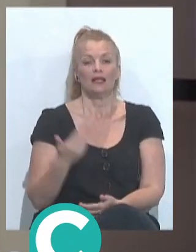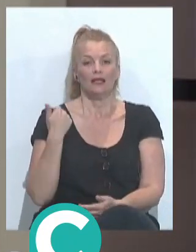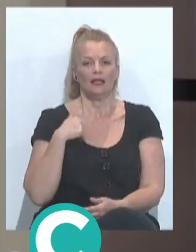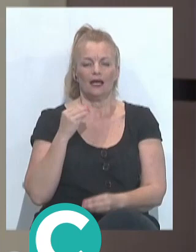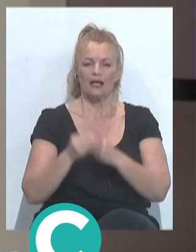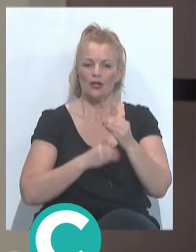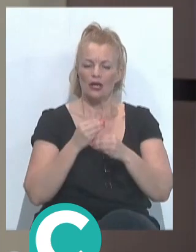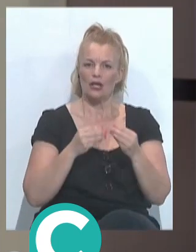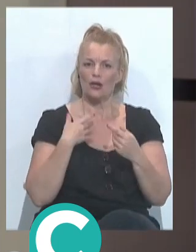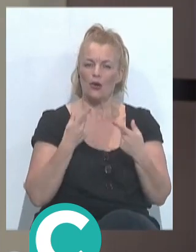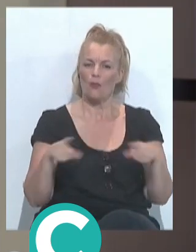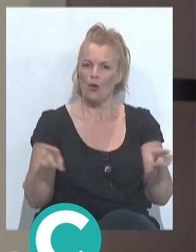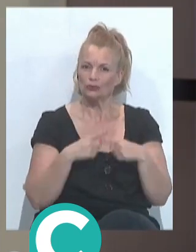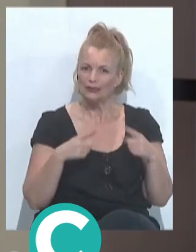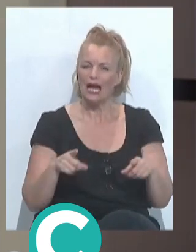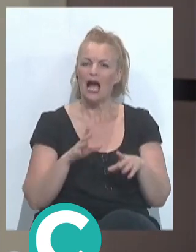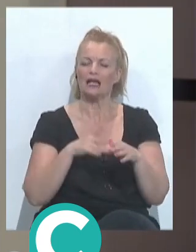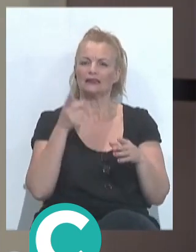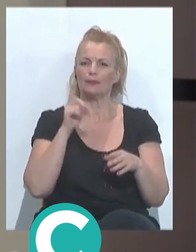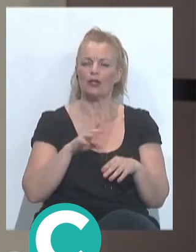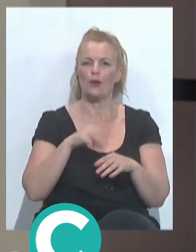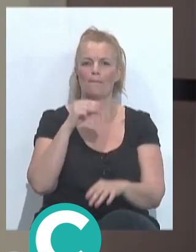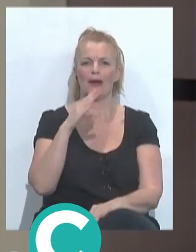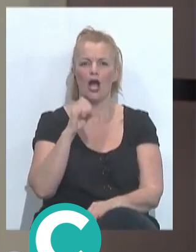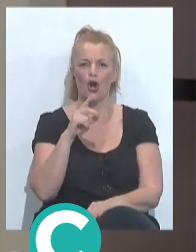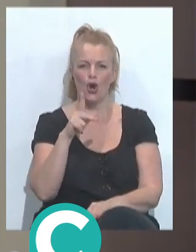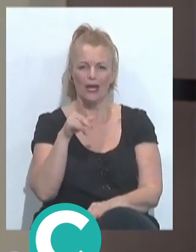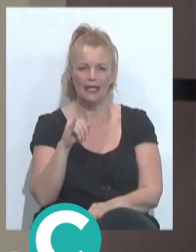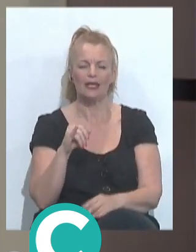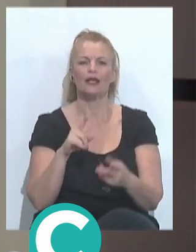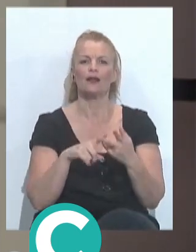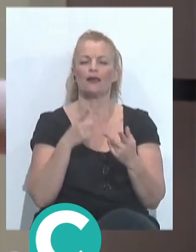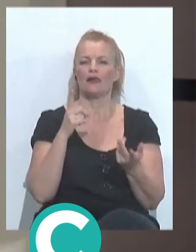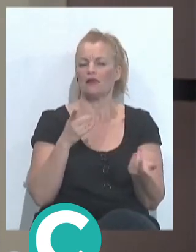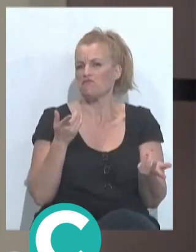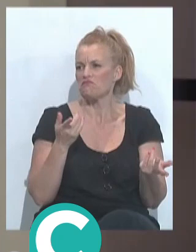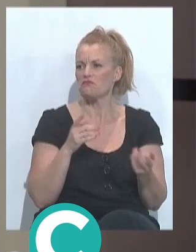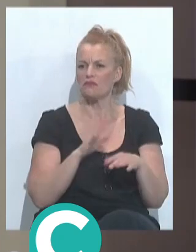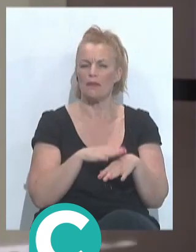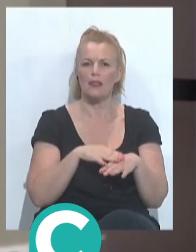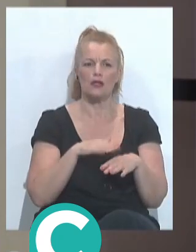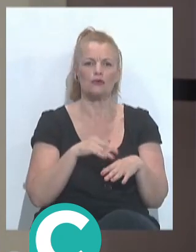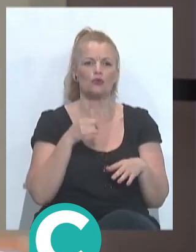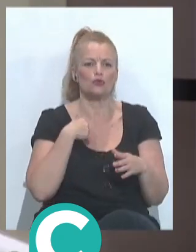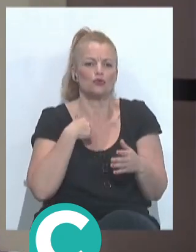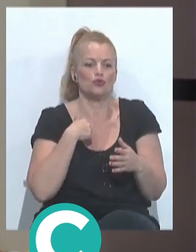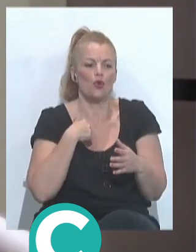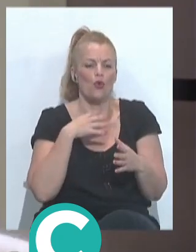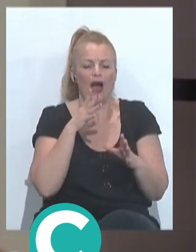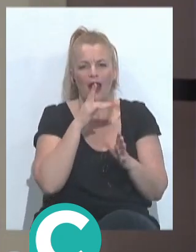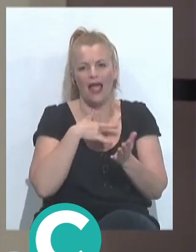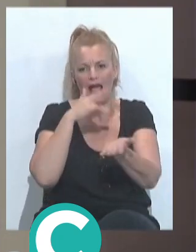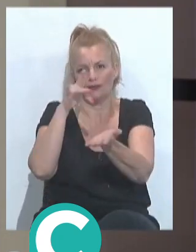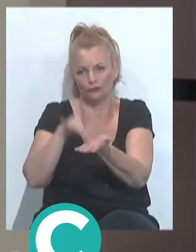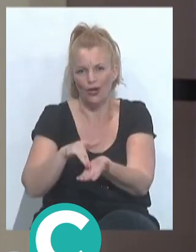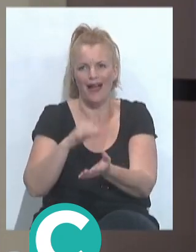unos años hizo la música en Lazio y el año siguiente la hizo Pacoli y bueno, y ya eso, bueno, no me puedo quedar. Salí cuando pude, ahora